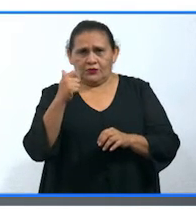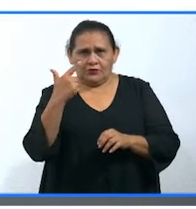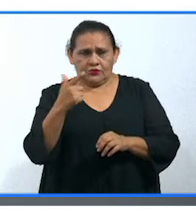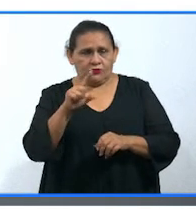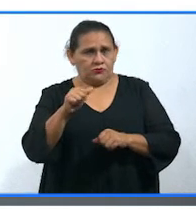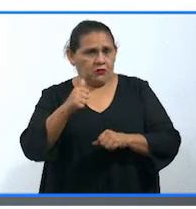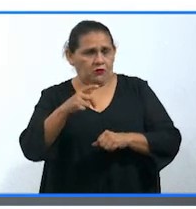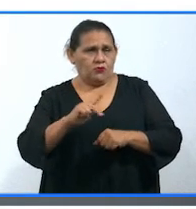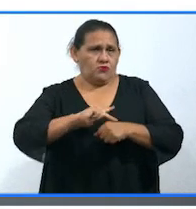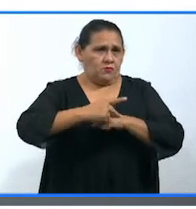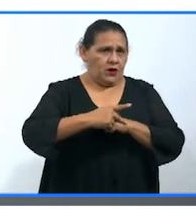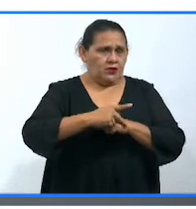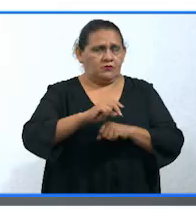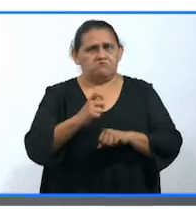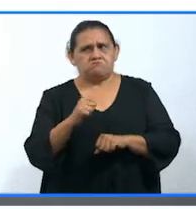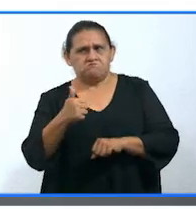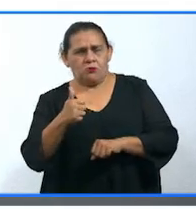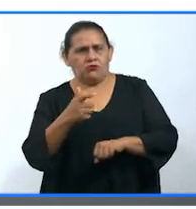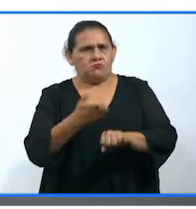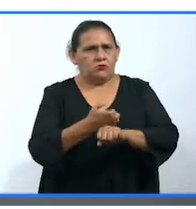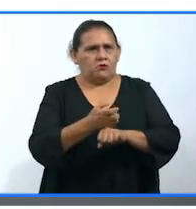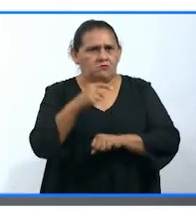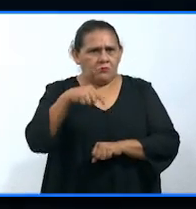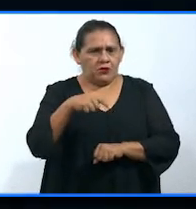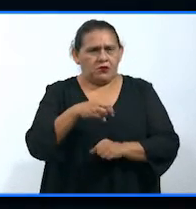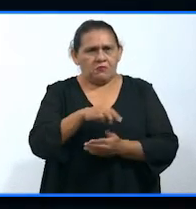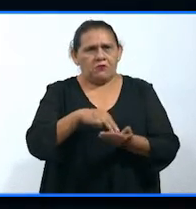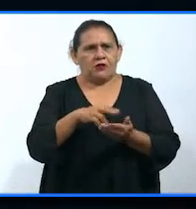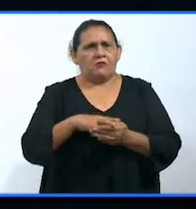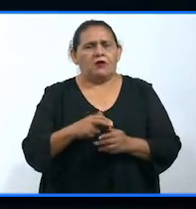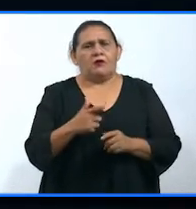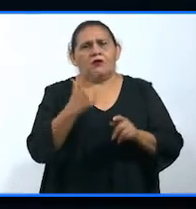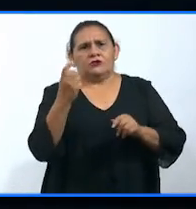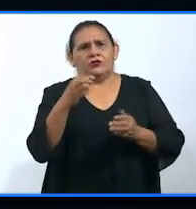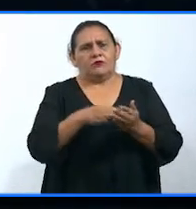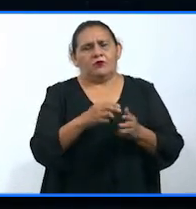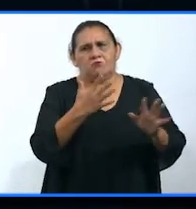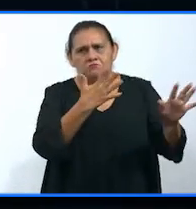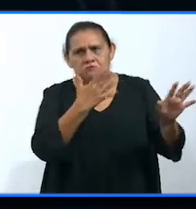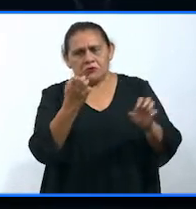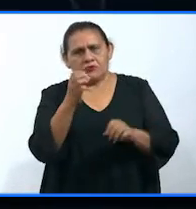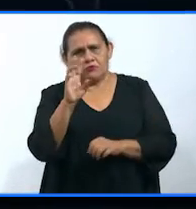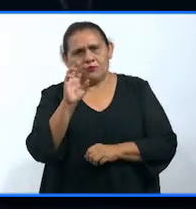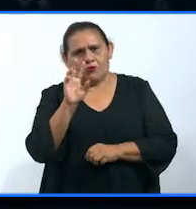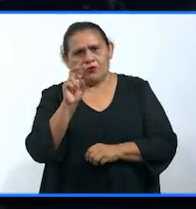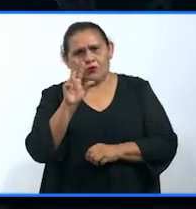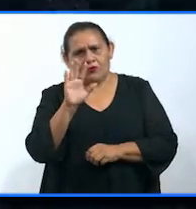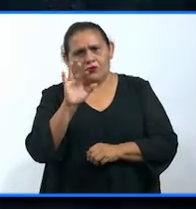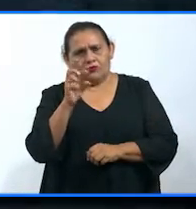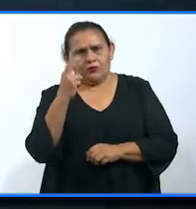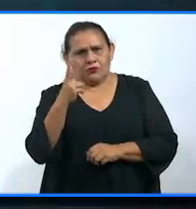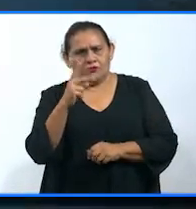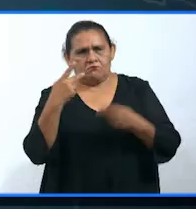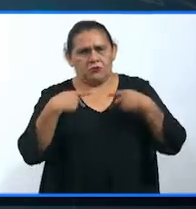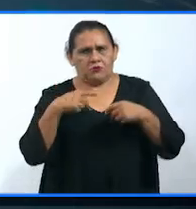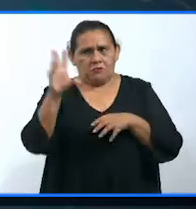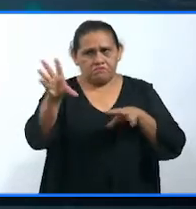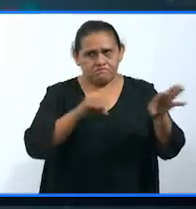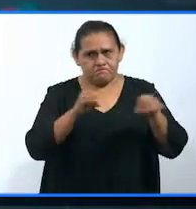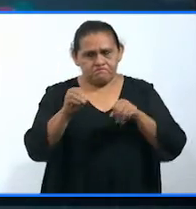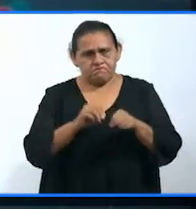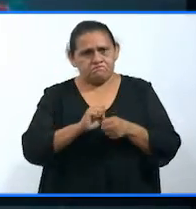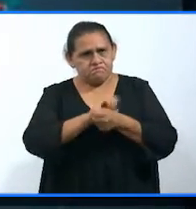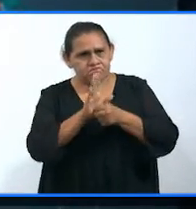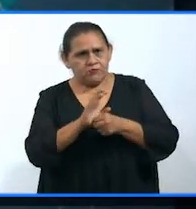u otro estado. Específicamente en Mérida se han diagnosticado 7.552 personas contagiadas de coronavirus, que